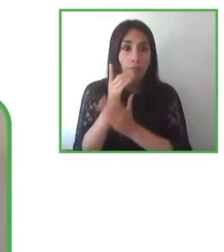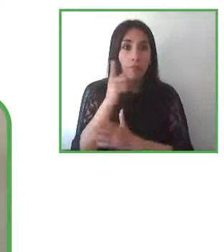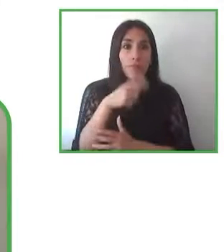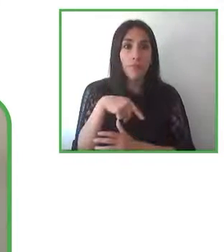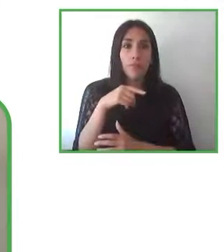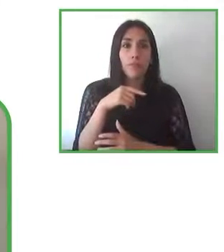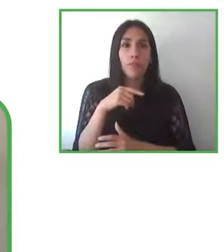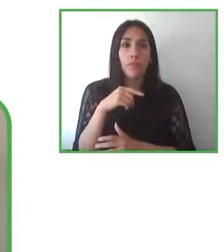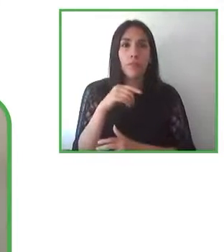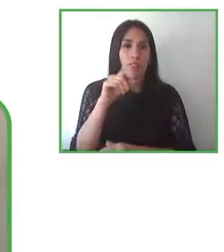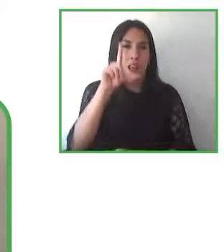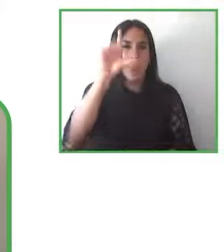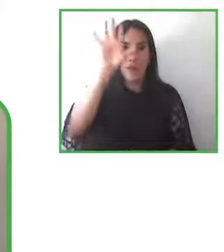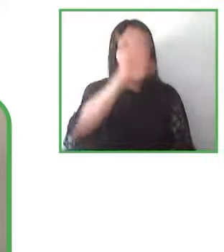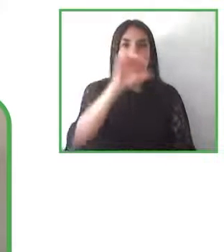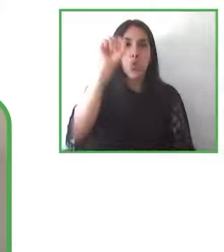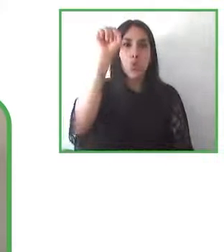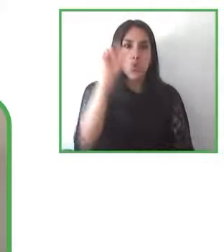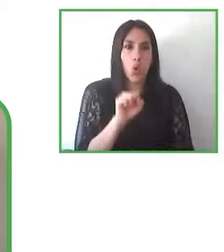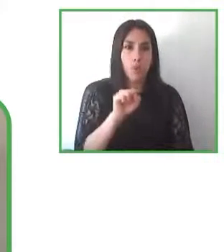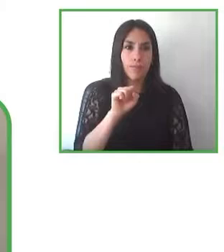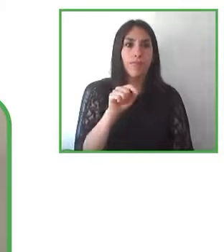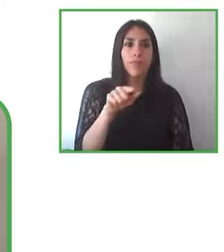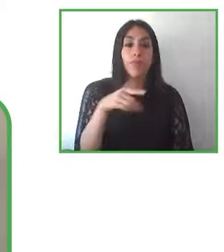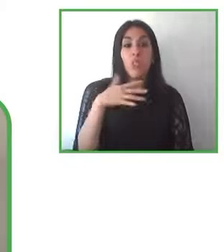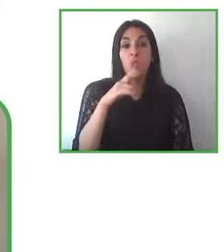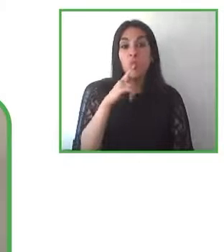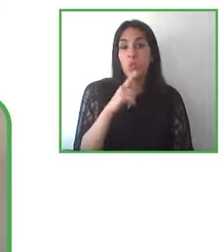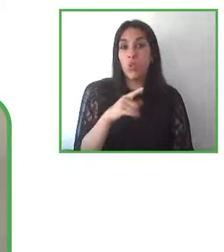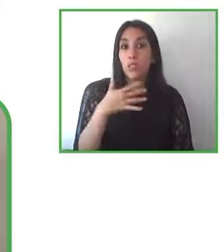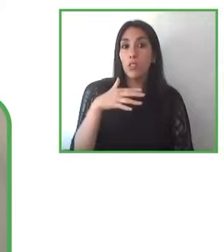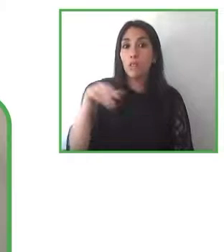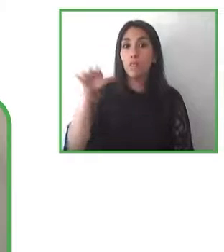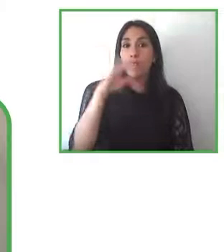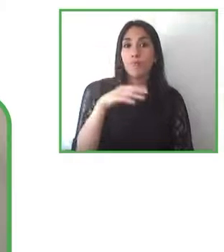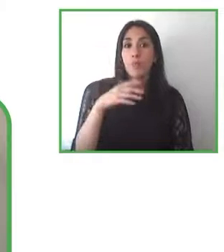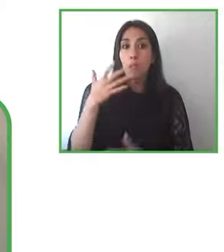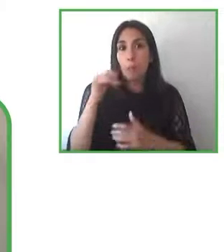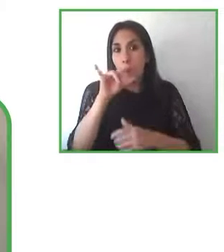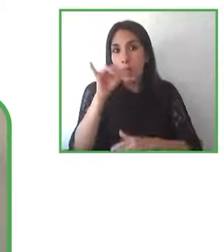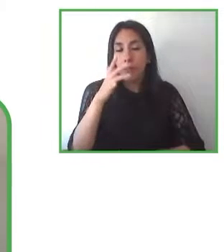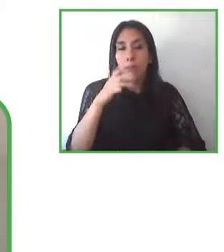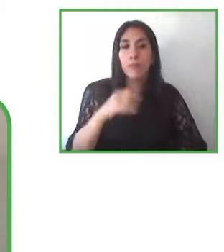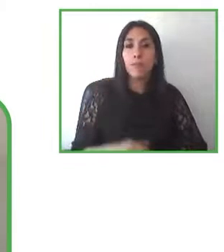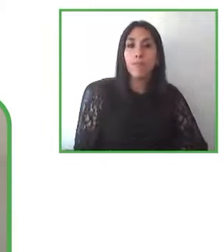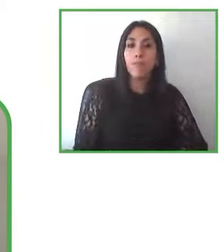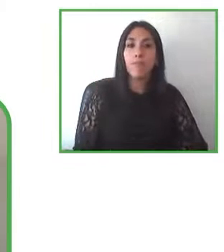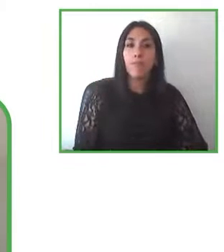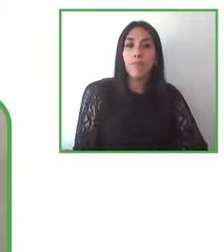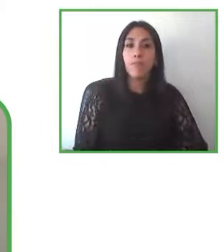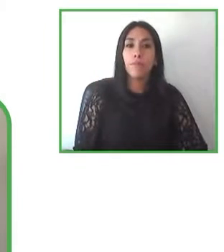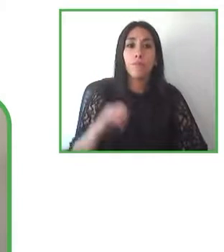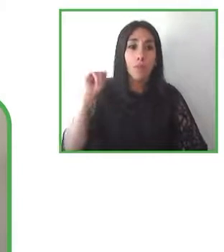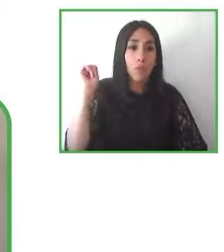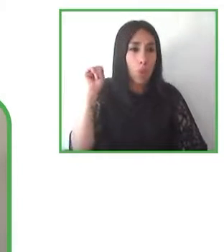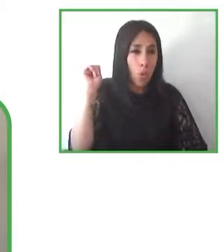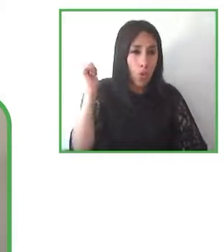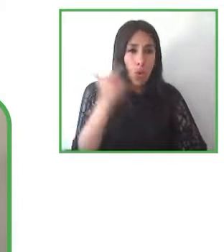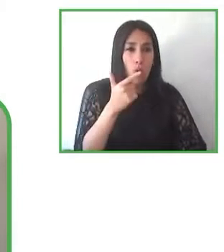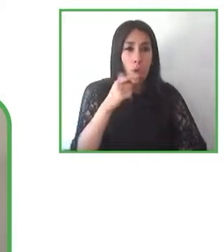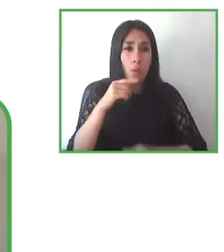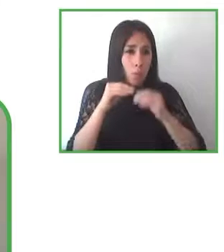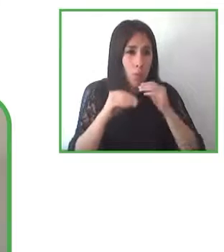son muy parecidas no son no todos los países tienen los mismos problemas pero las las ciudades las